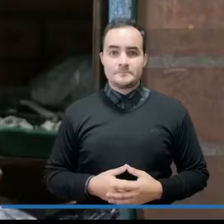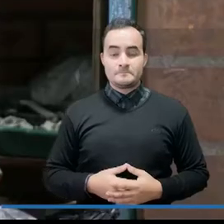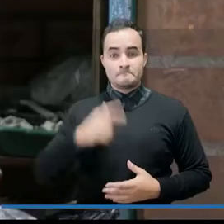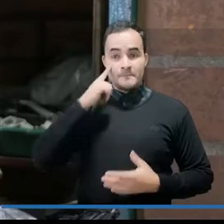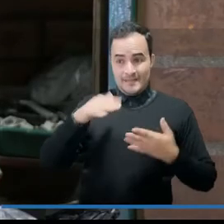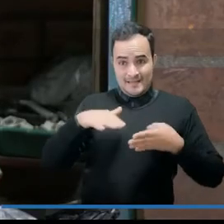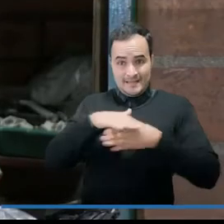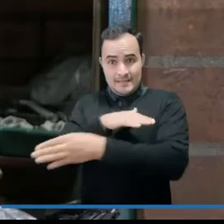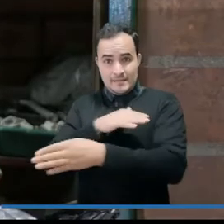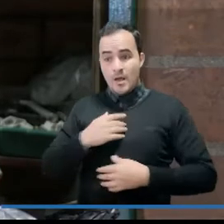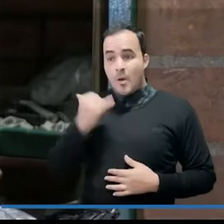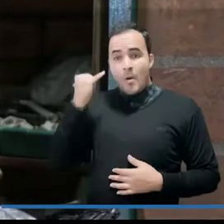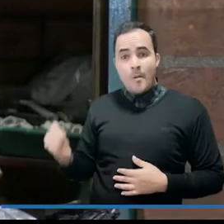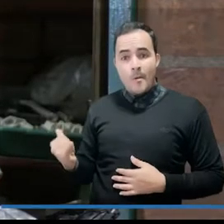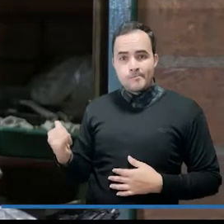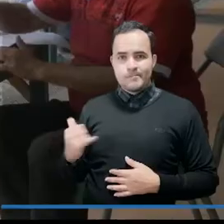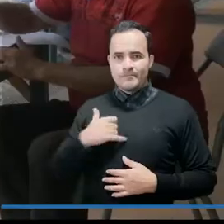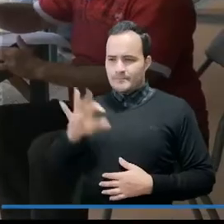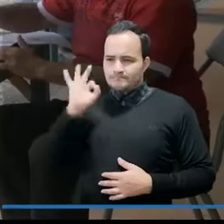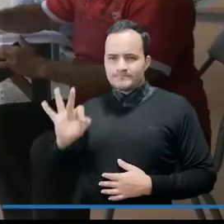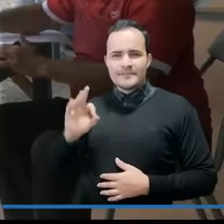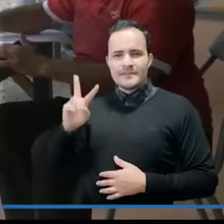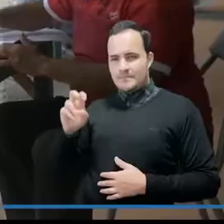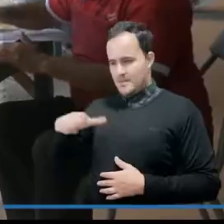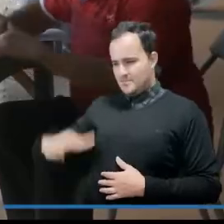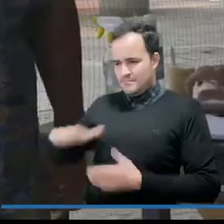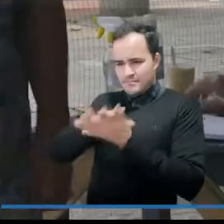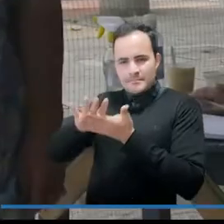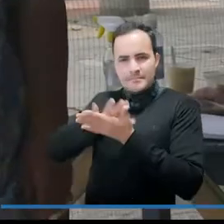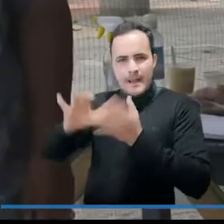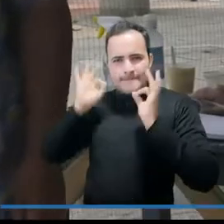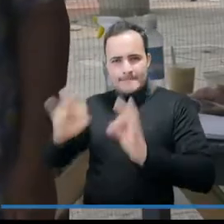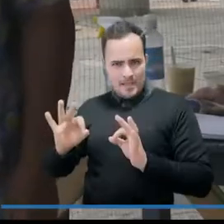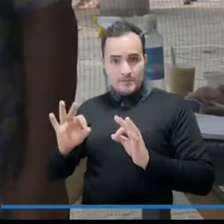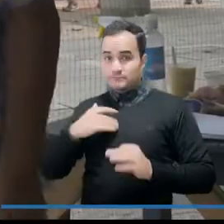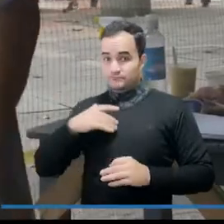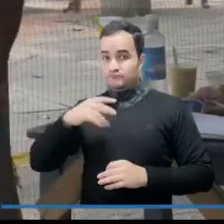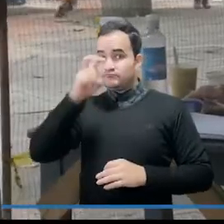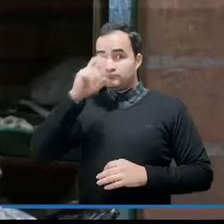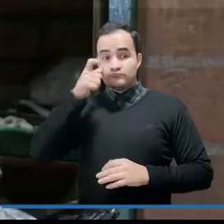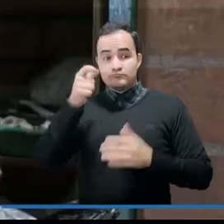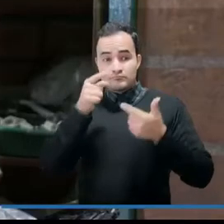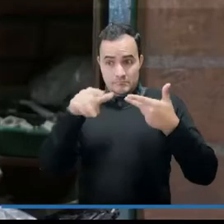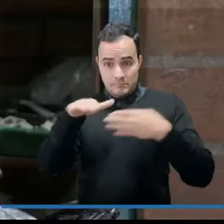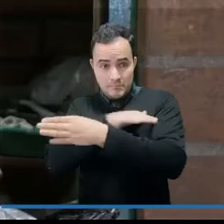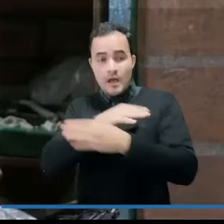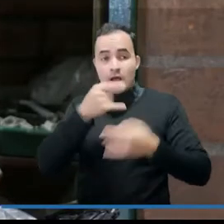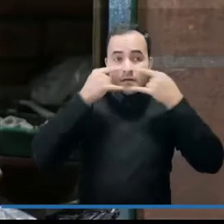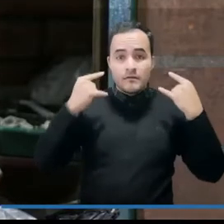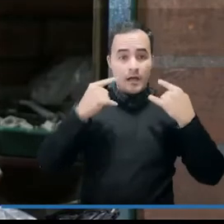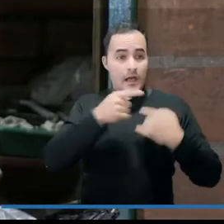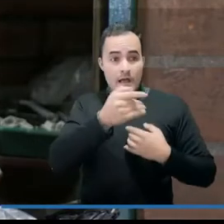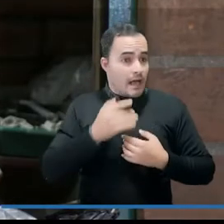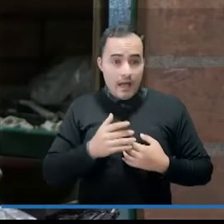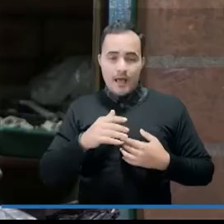En toda la entrada hay un lugar muy especial de desinfección, donde se le exige a la persona el tapabocas